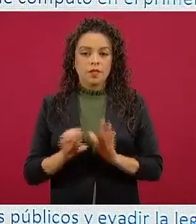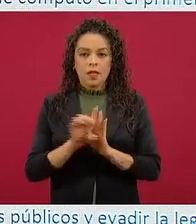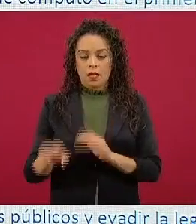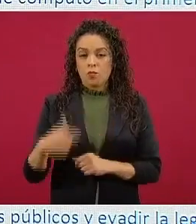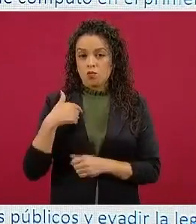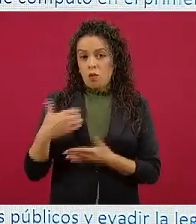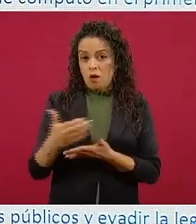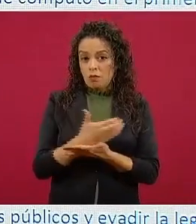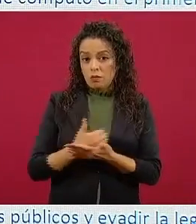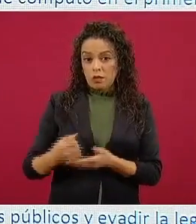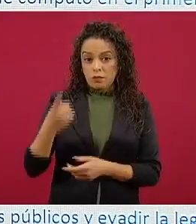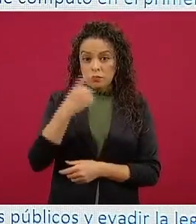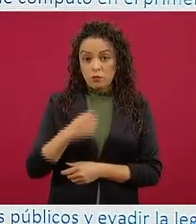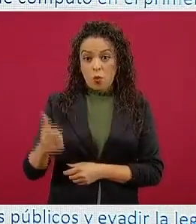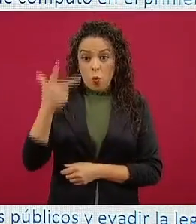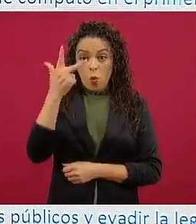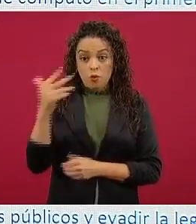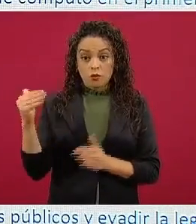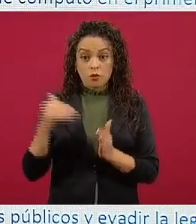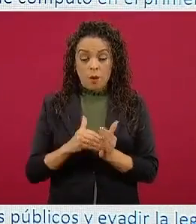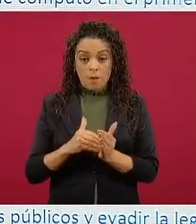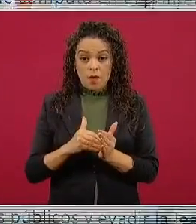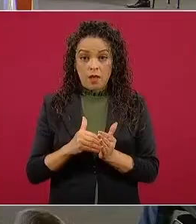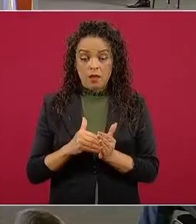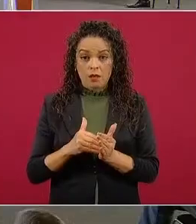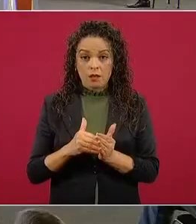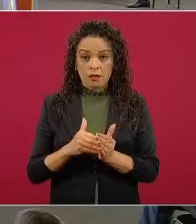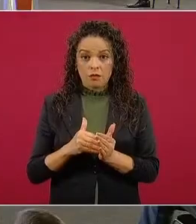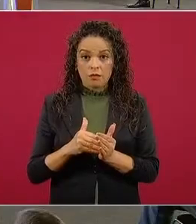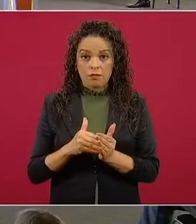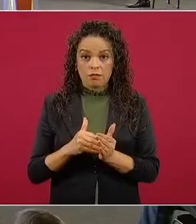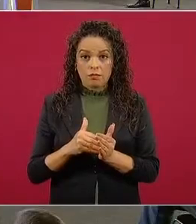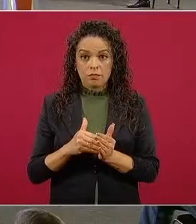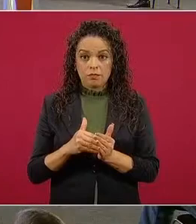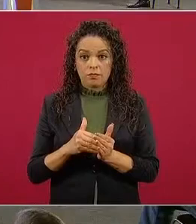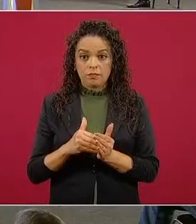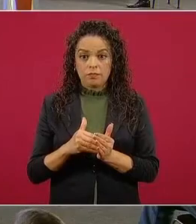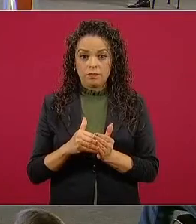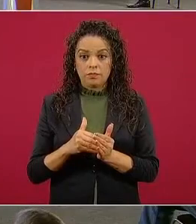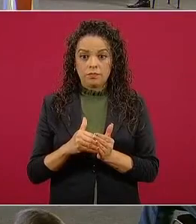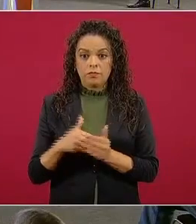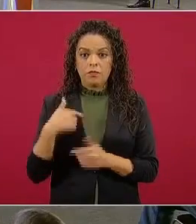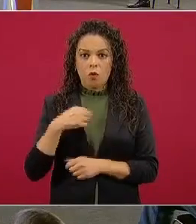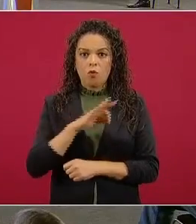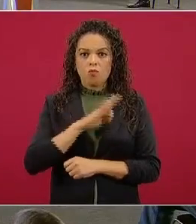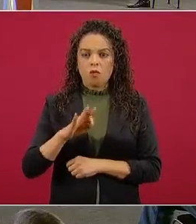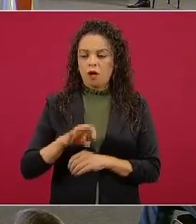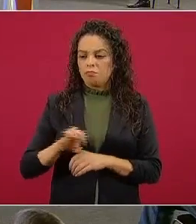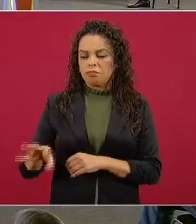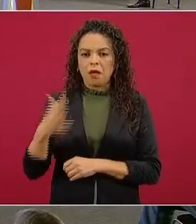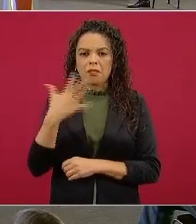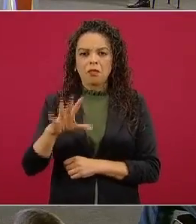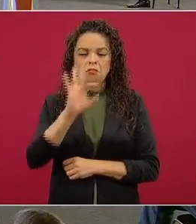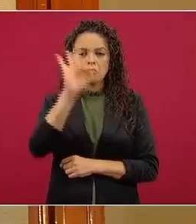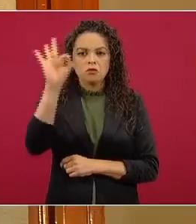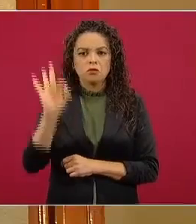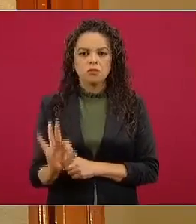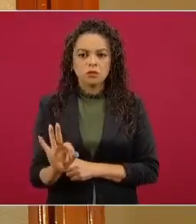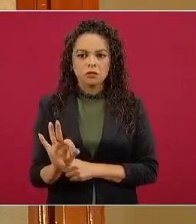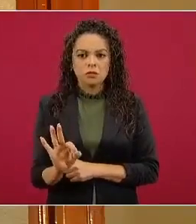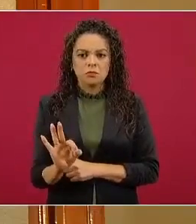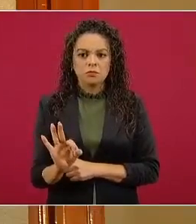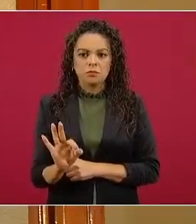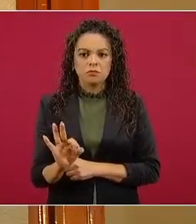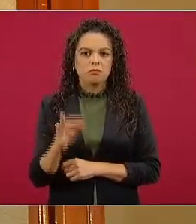mil pesos libres podría dejar el 10 por ciento 10